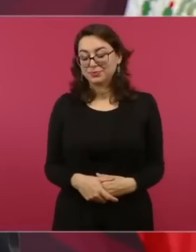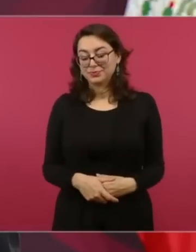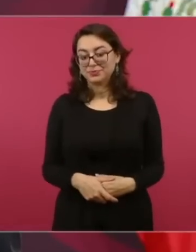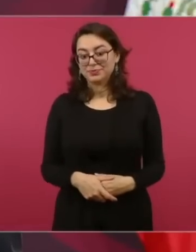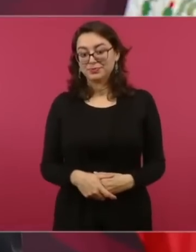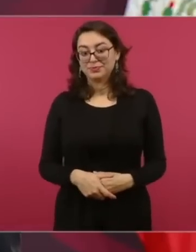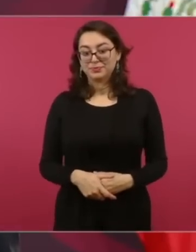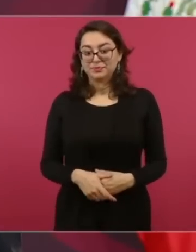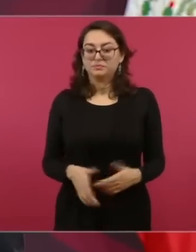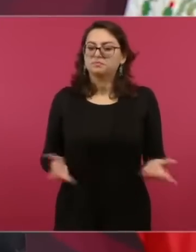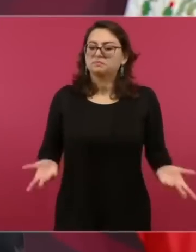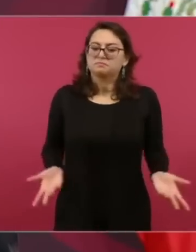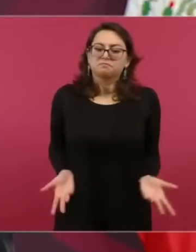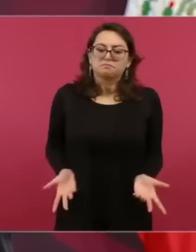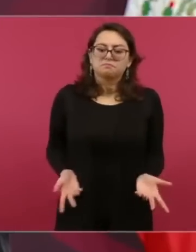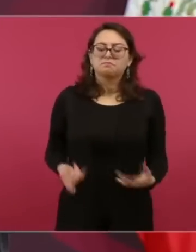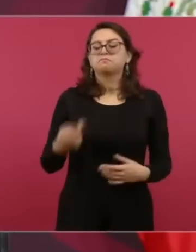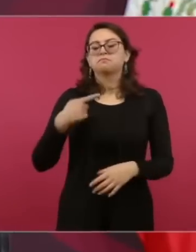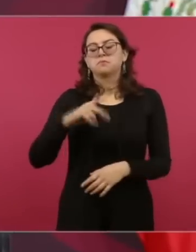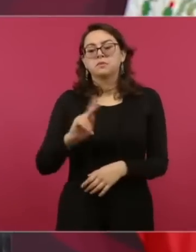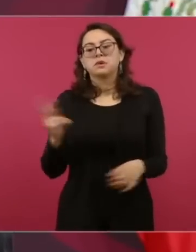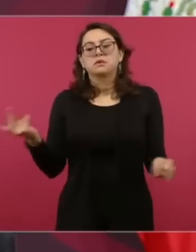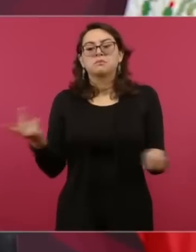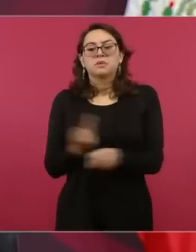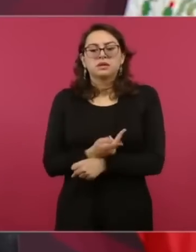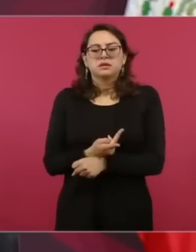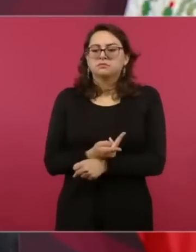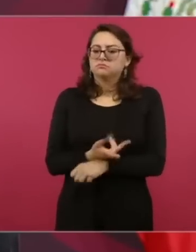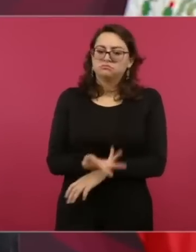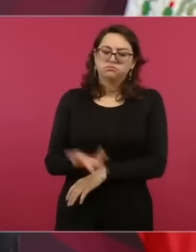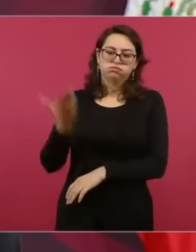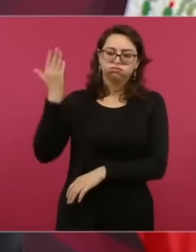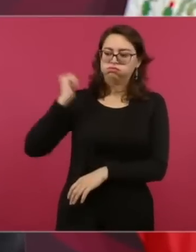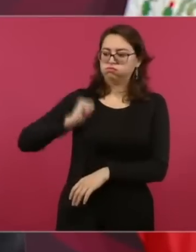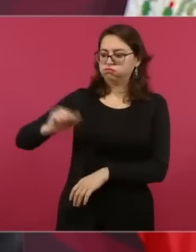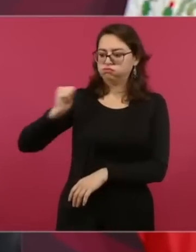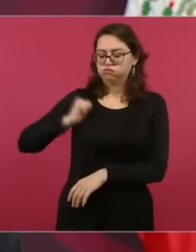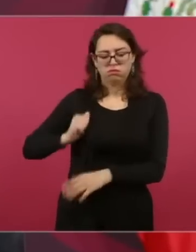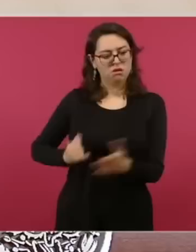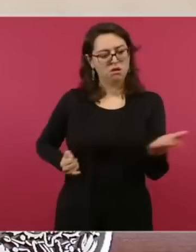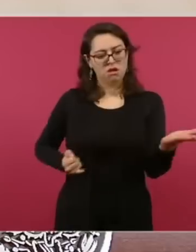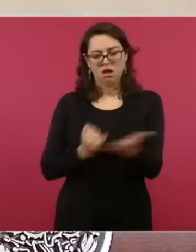Y sin embargo, pues se distribuyeron y ayudaron muchísimo.